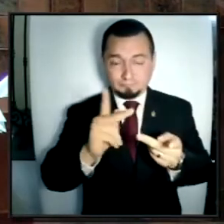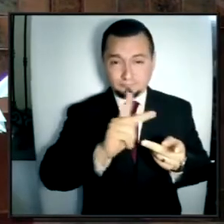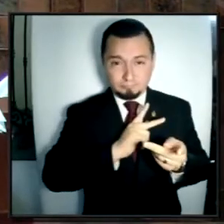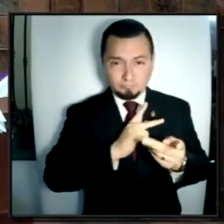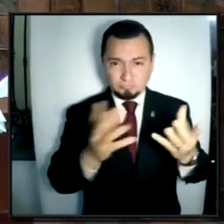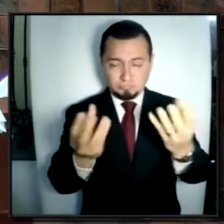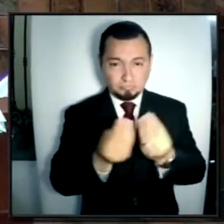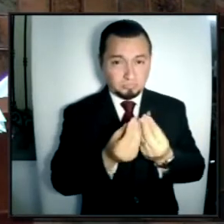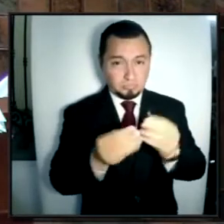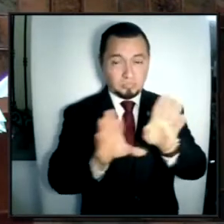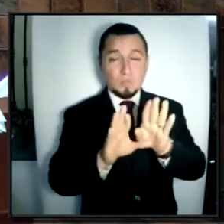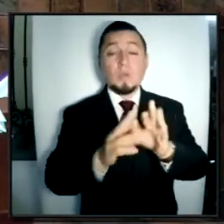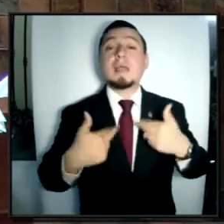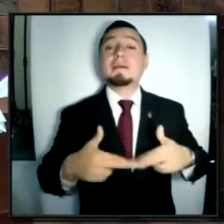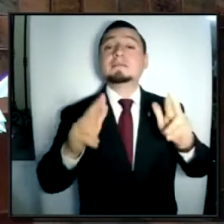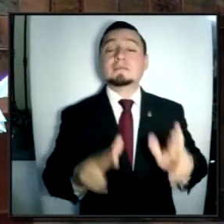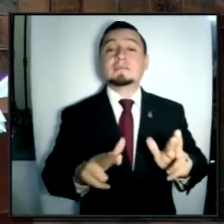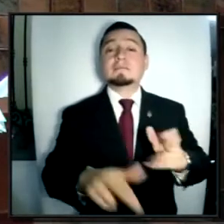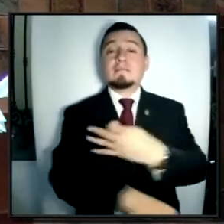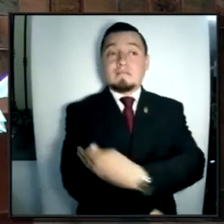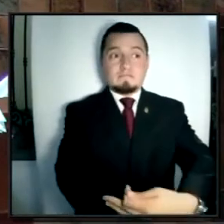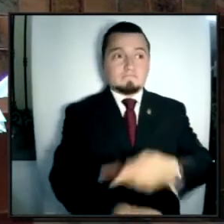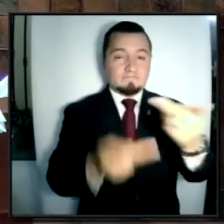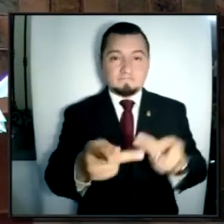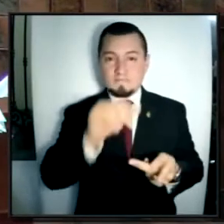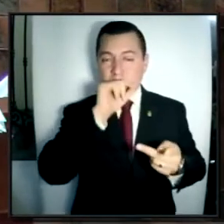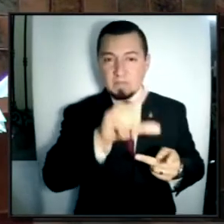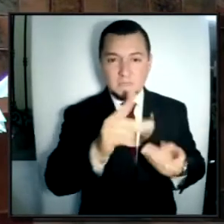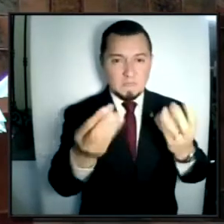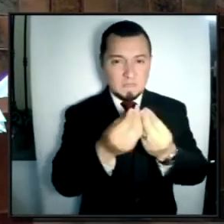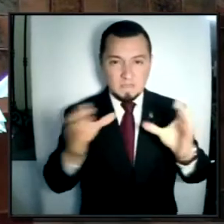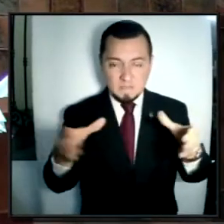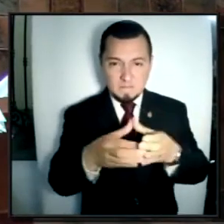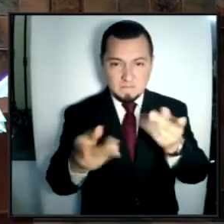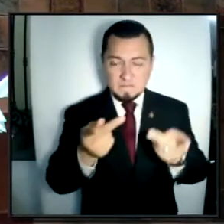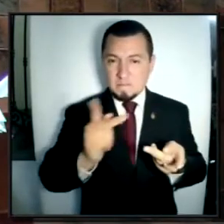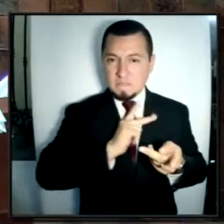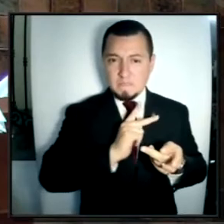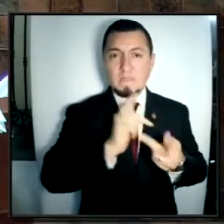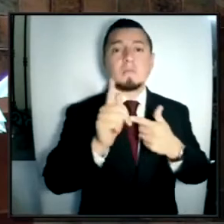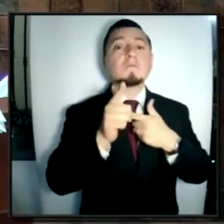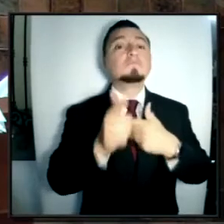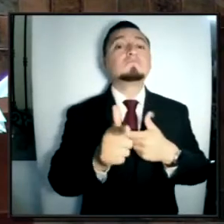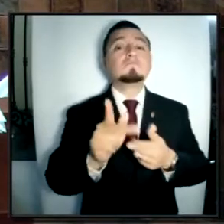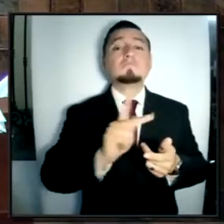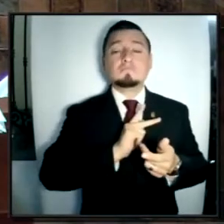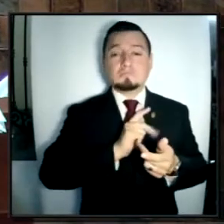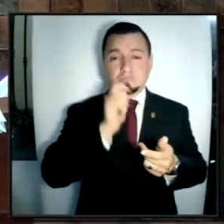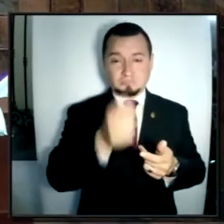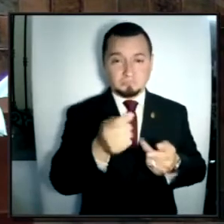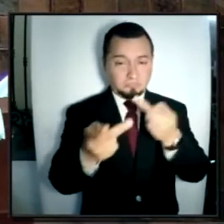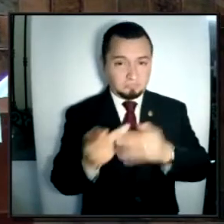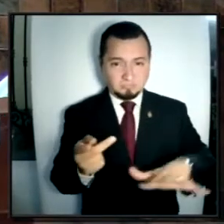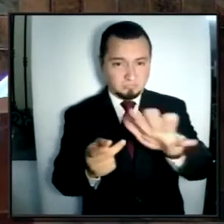pero como representantes de las familias jaliscienses en este Congreso del Estado, debemos alzar la voz para pedir que no se